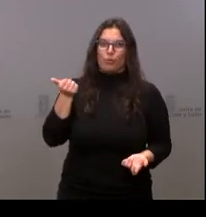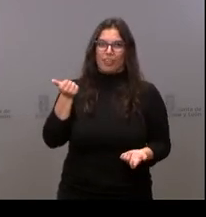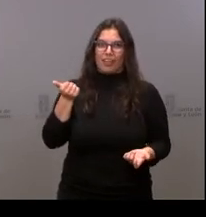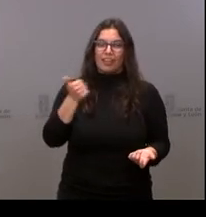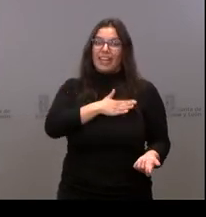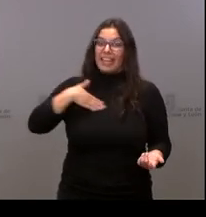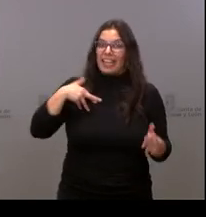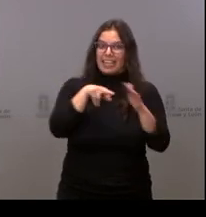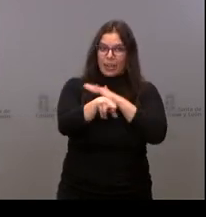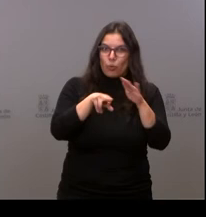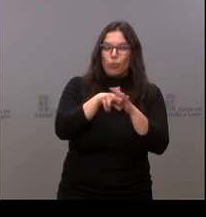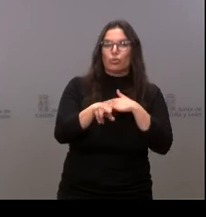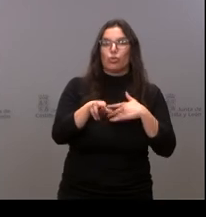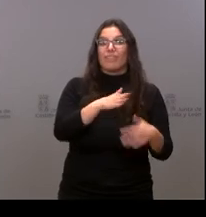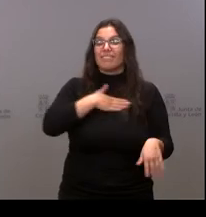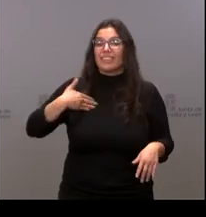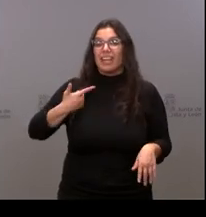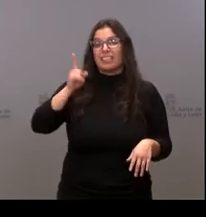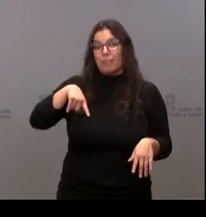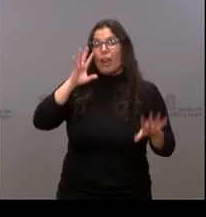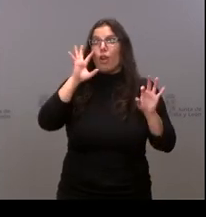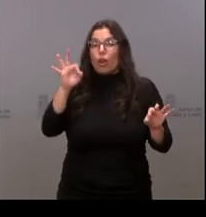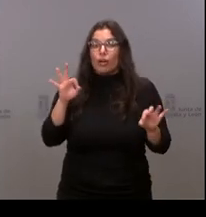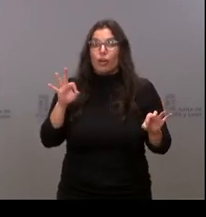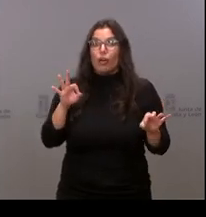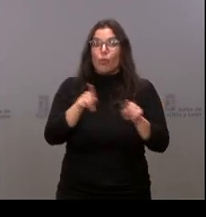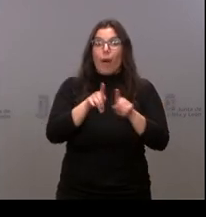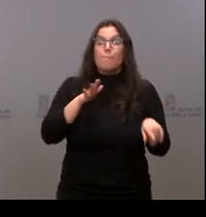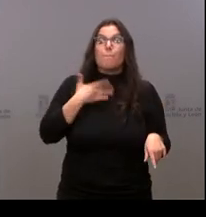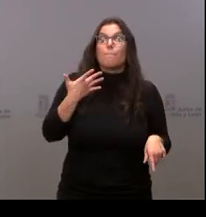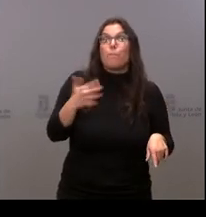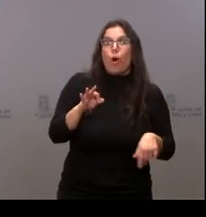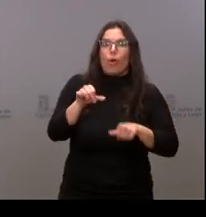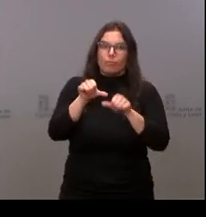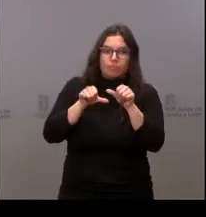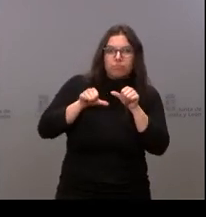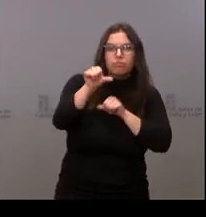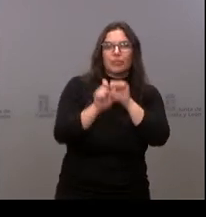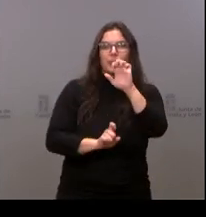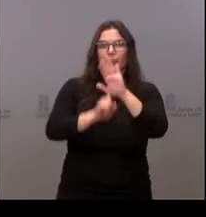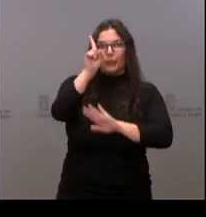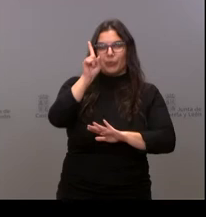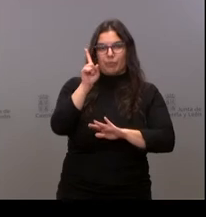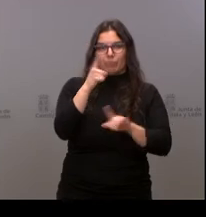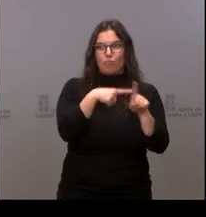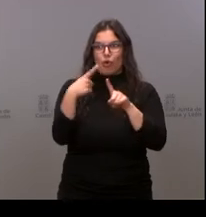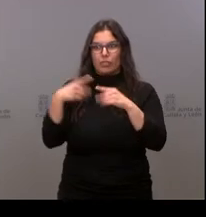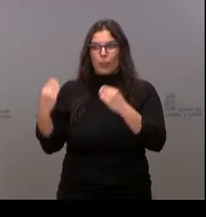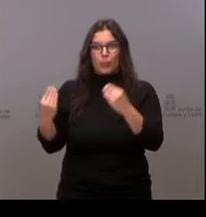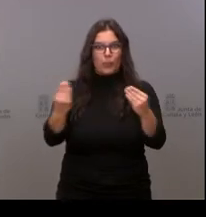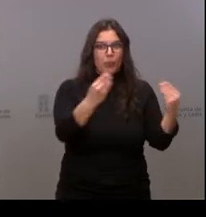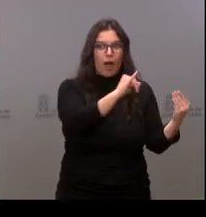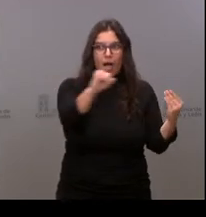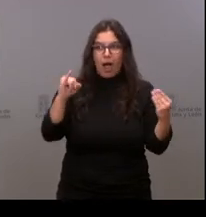queréis medios también y, por supuesto, queréis posibilidades para desarrollar todo el potencial y todos los